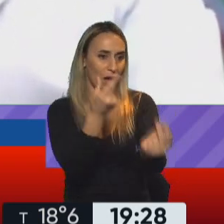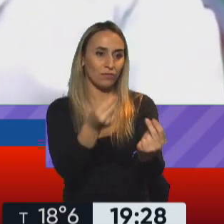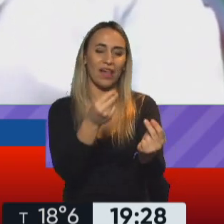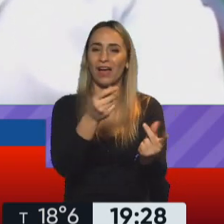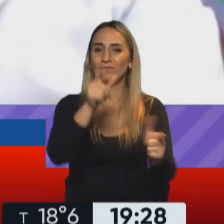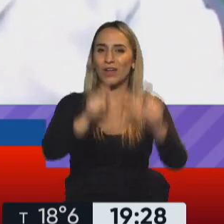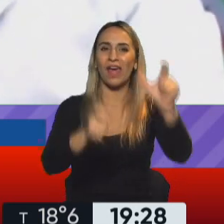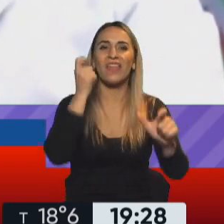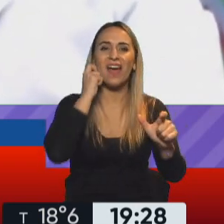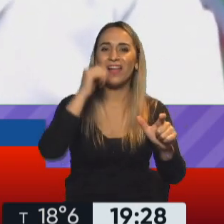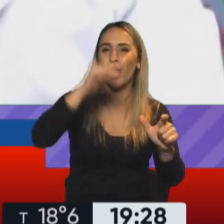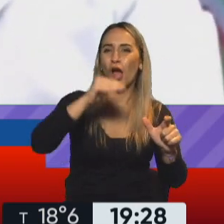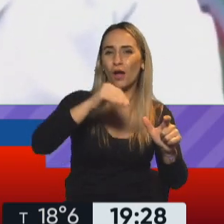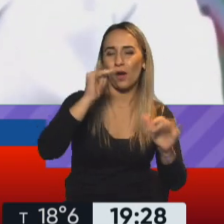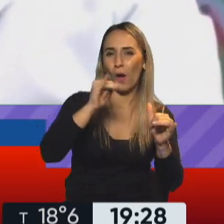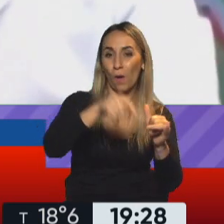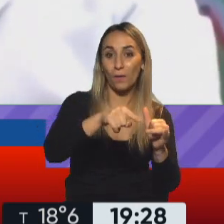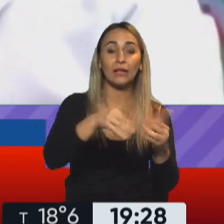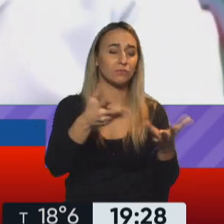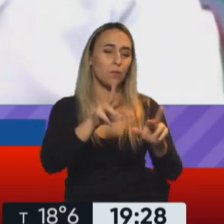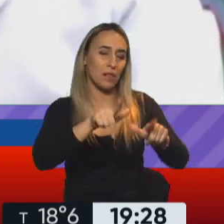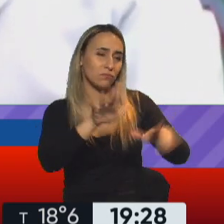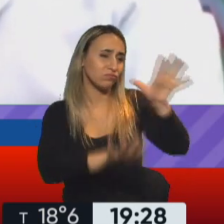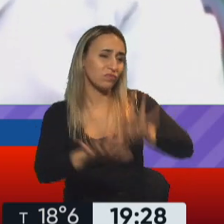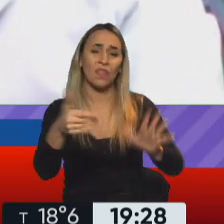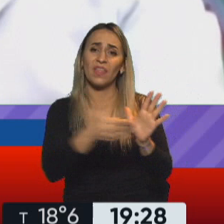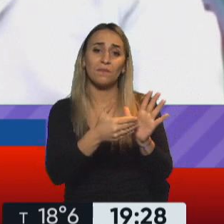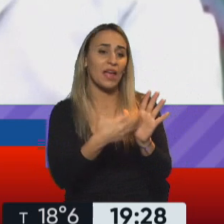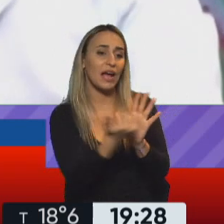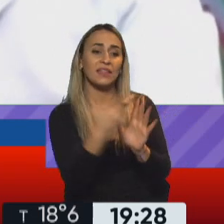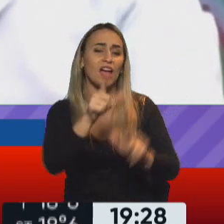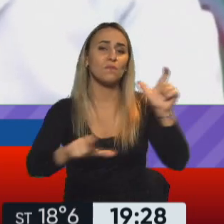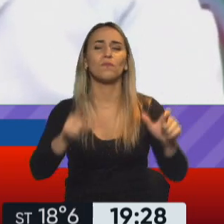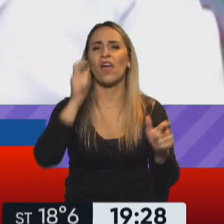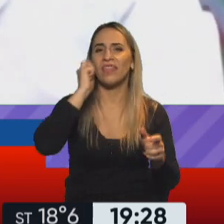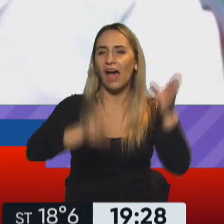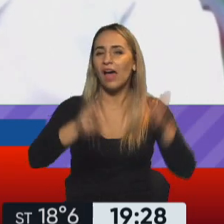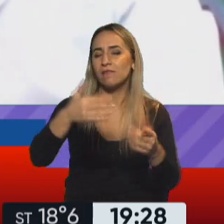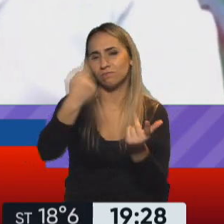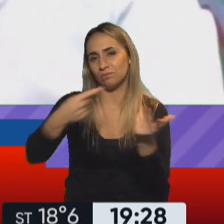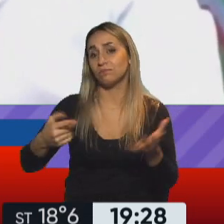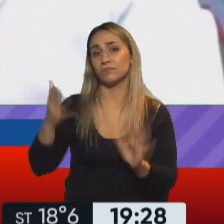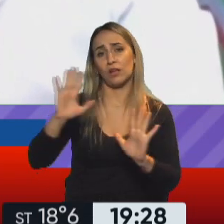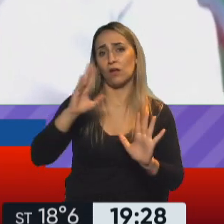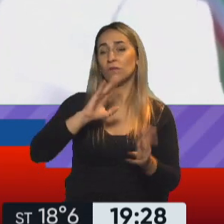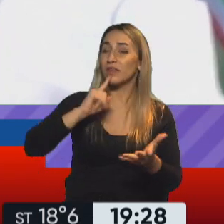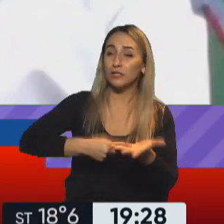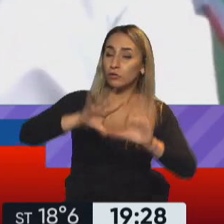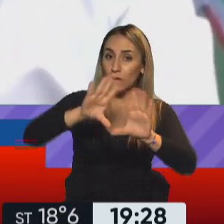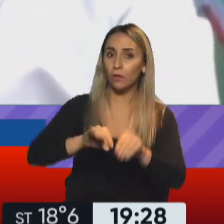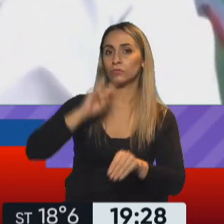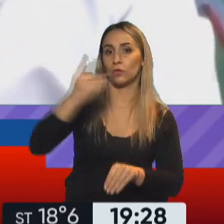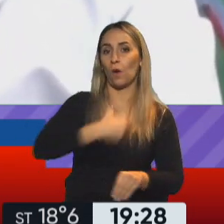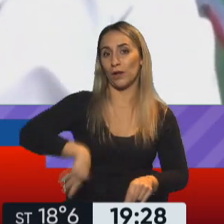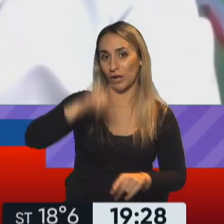baja que se utilice ese criterio de distribución de acuerdo a la población de menor edad. Pero bueno, eso es una definición que va a tomar el gobierno nacional. O que la posibilidad